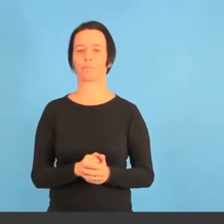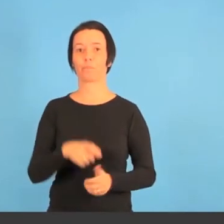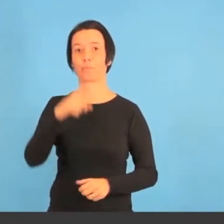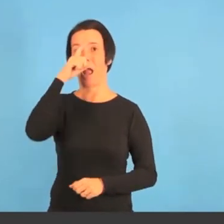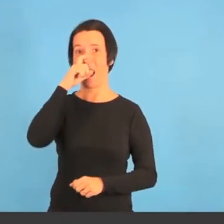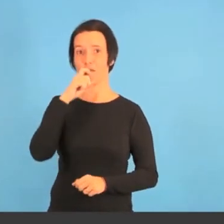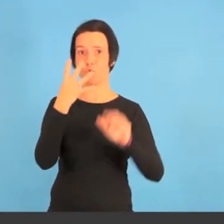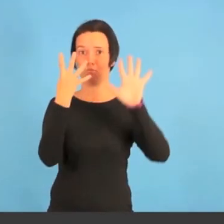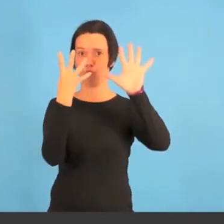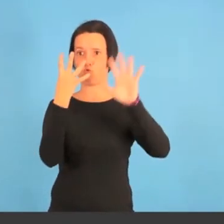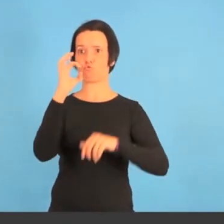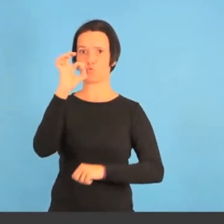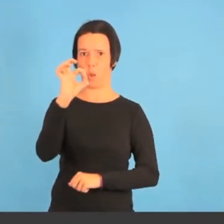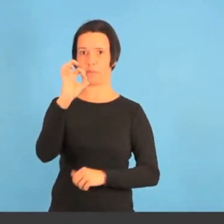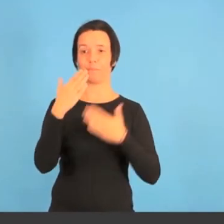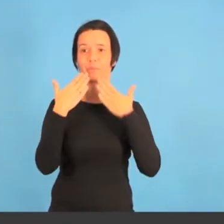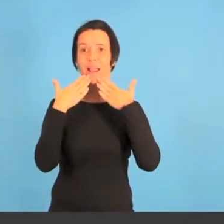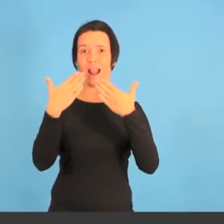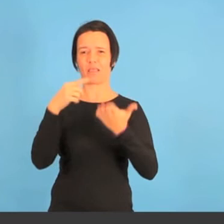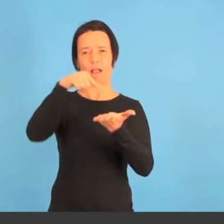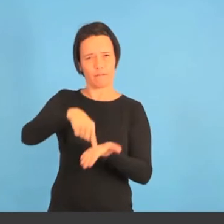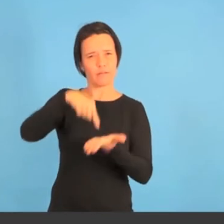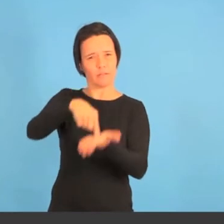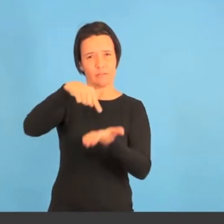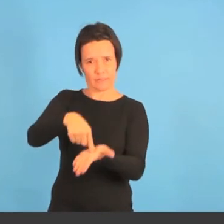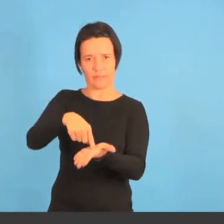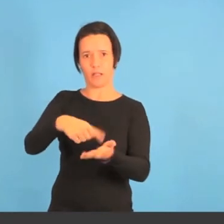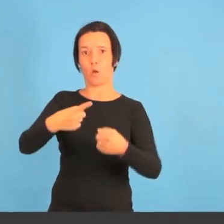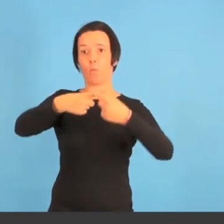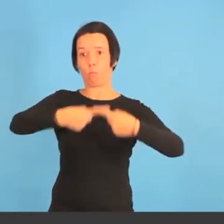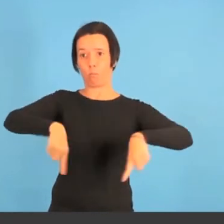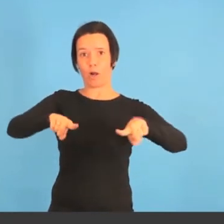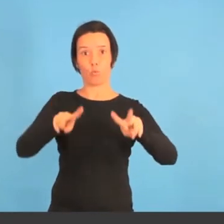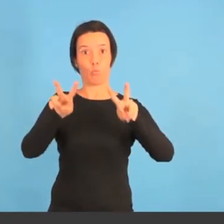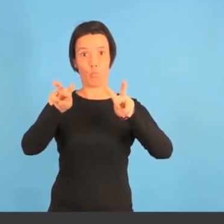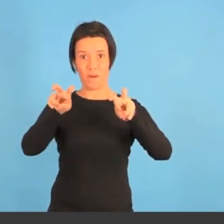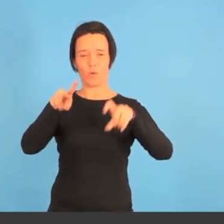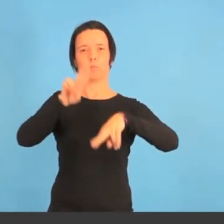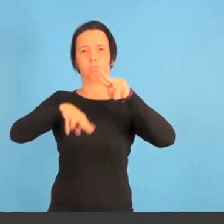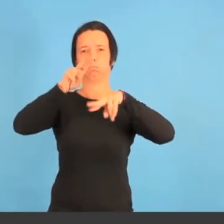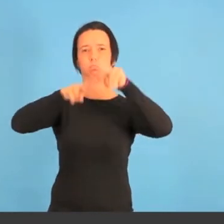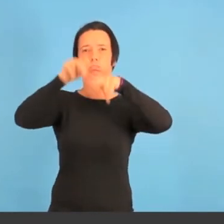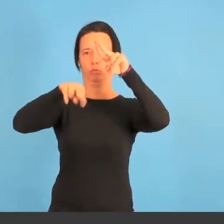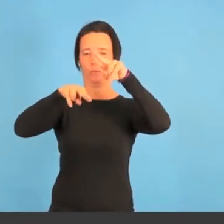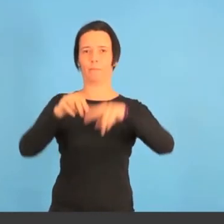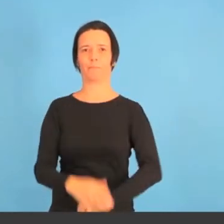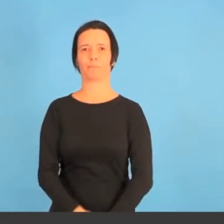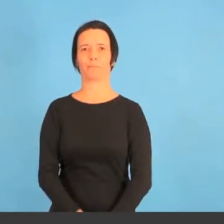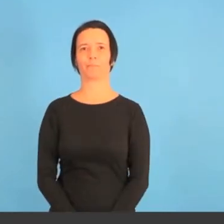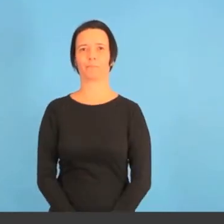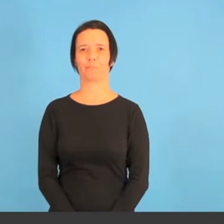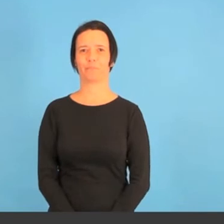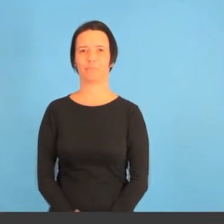En los años 90, después de un siglo de reivindicaciones, se hizo realidad la construcción de su puerto.